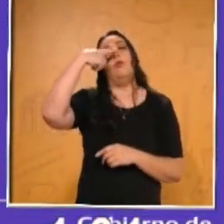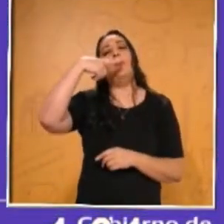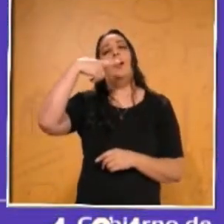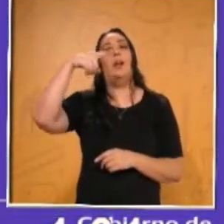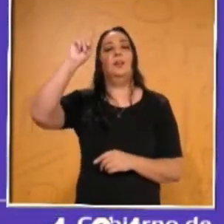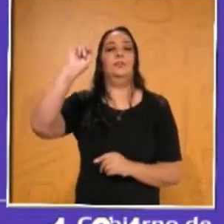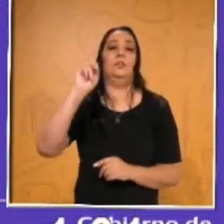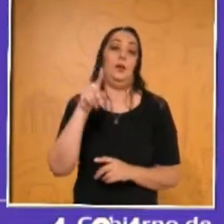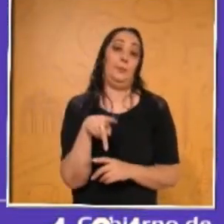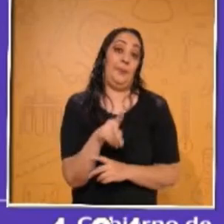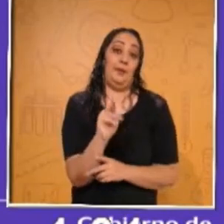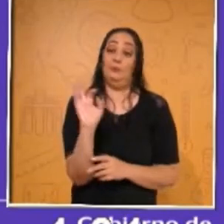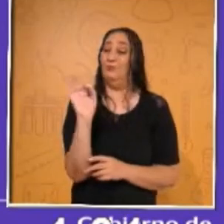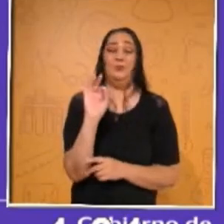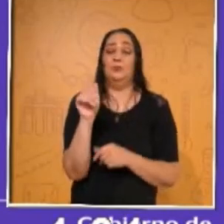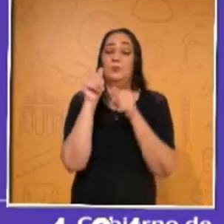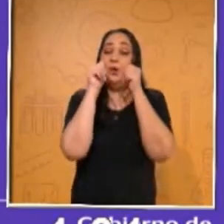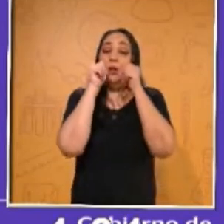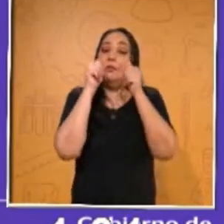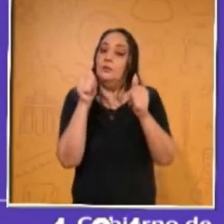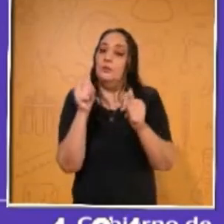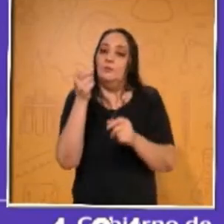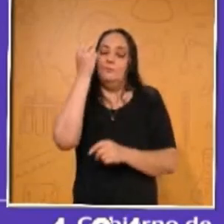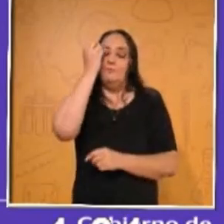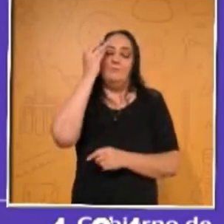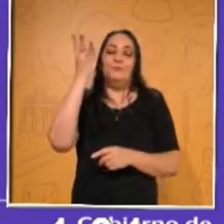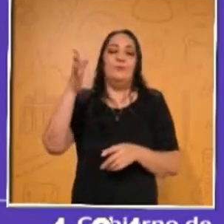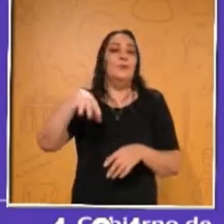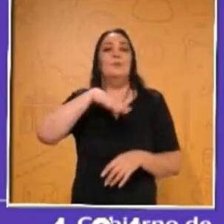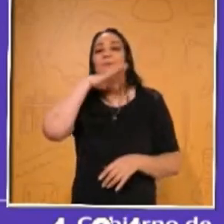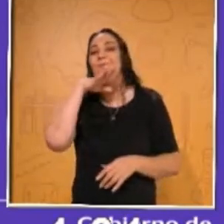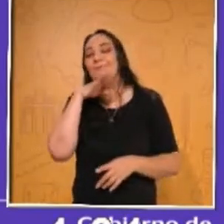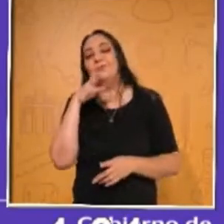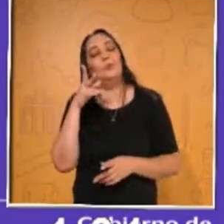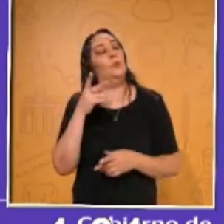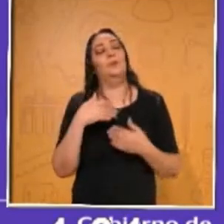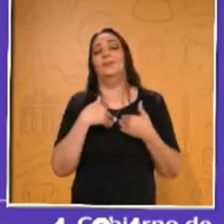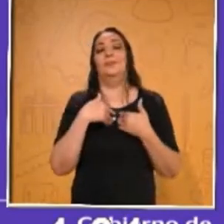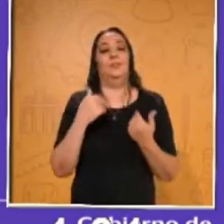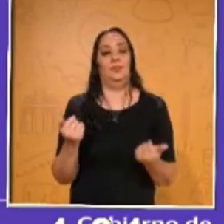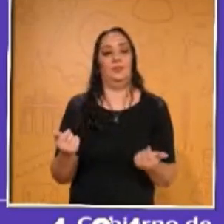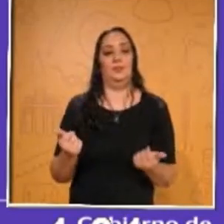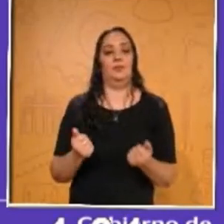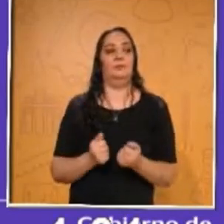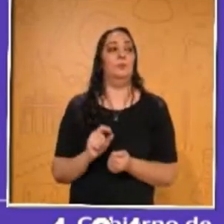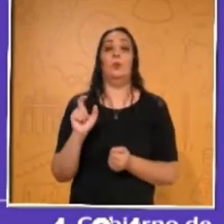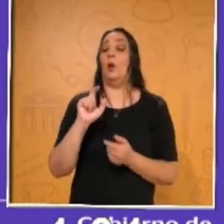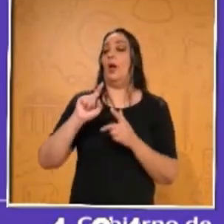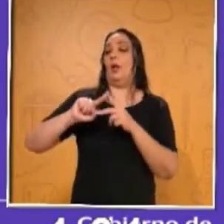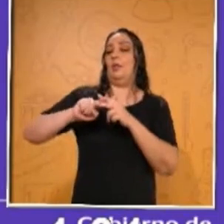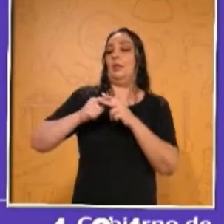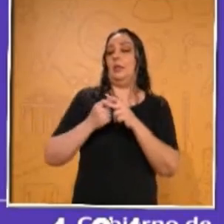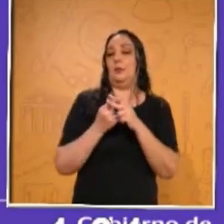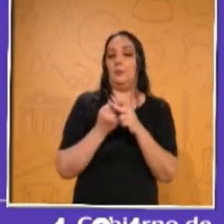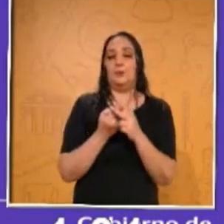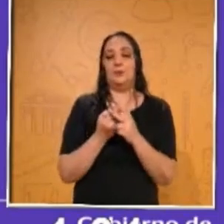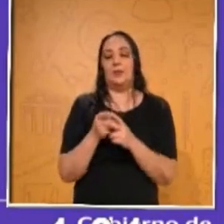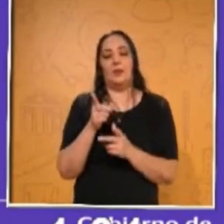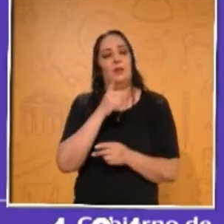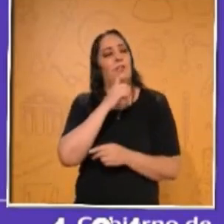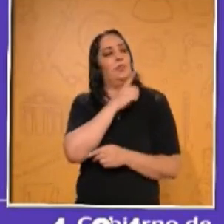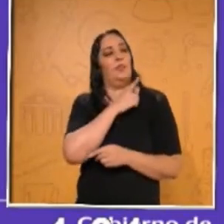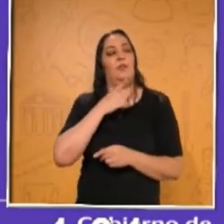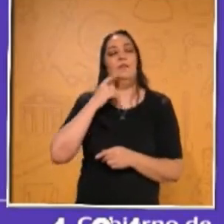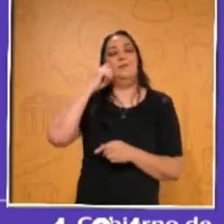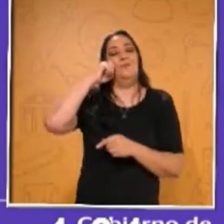pero que si no pones atención, se te va a ir. Primero, antes de empezar cualquier operación, tú debes de identificar